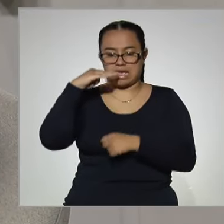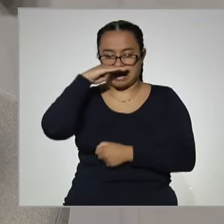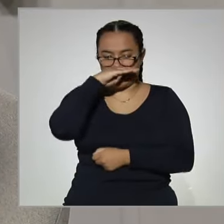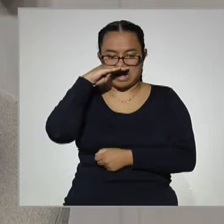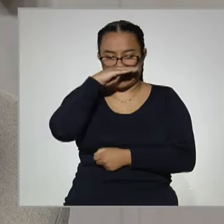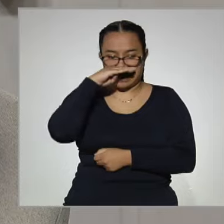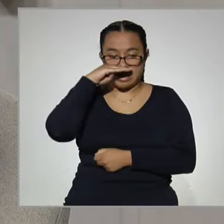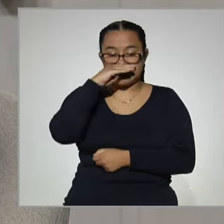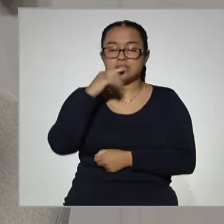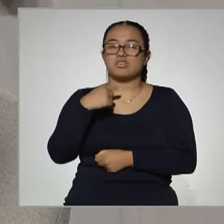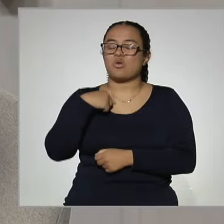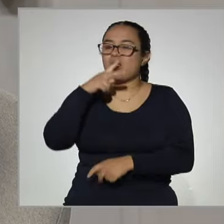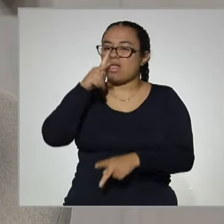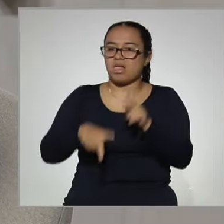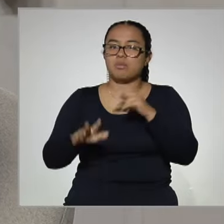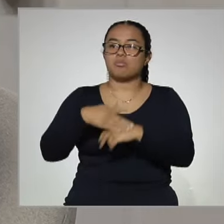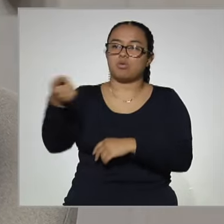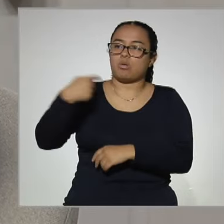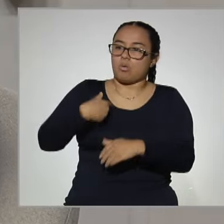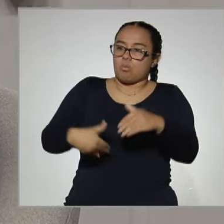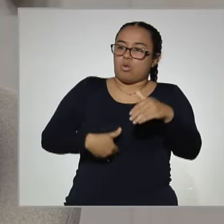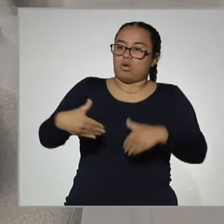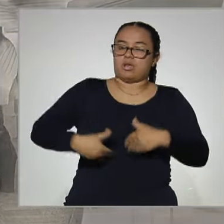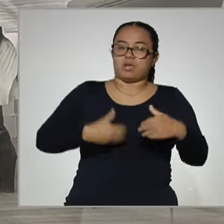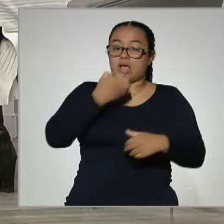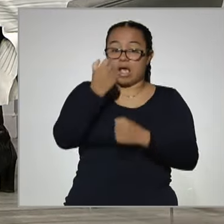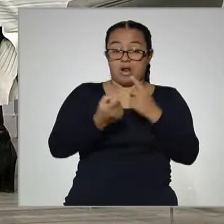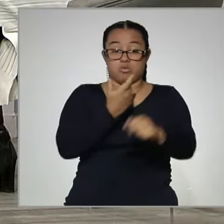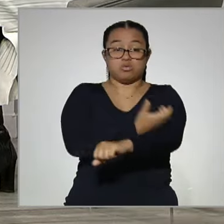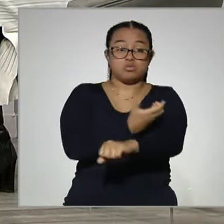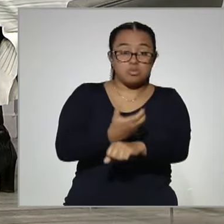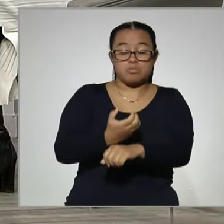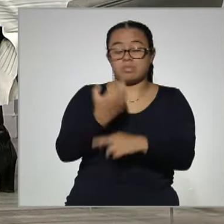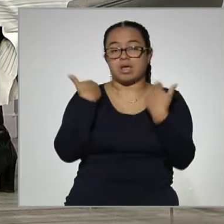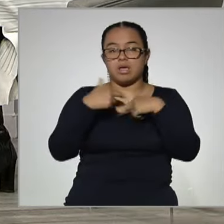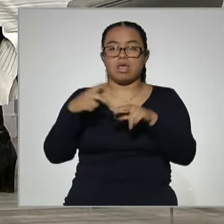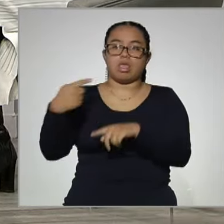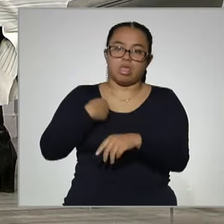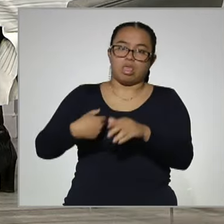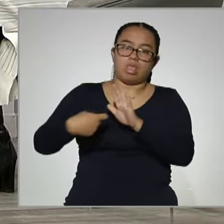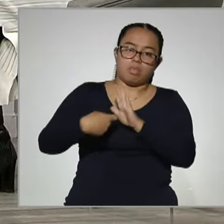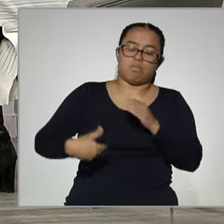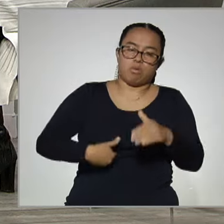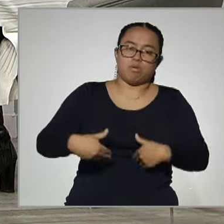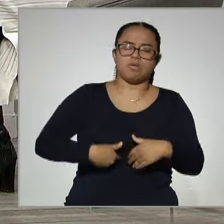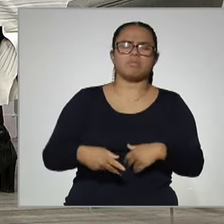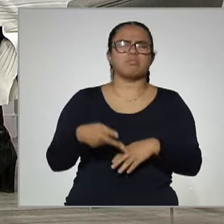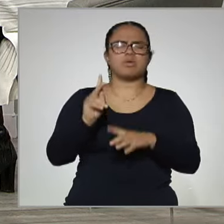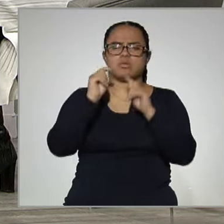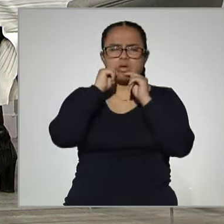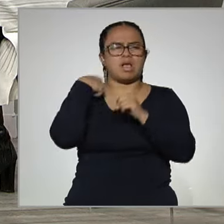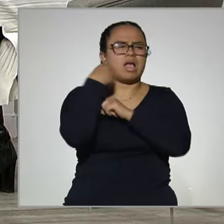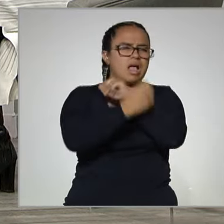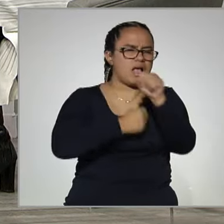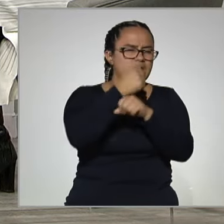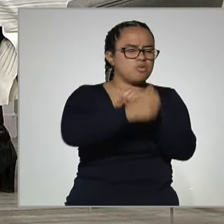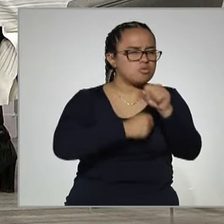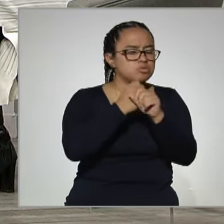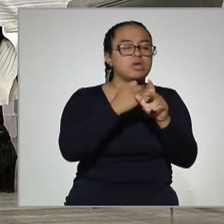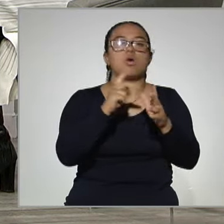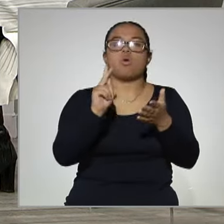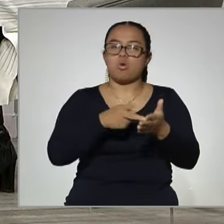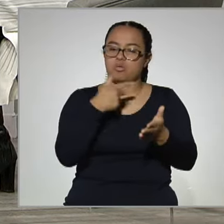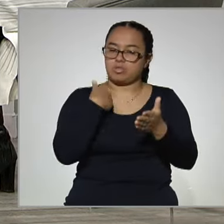Yo lo dejé por acoso escolar por parte de compañeros y maestros. Años después decidí retomar mis estudios, ahora soy